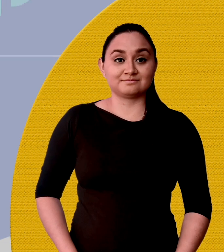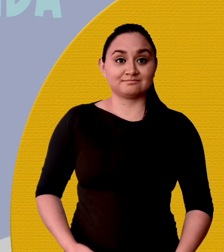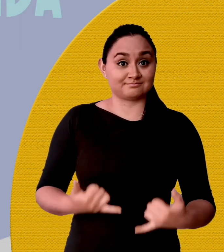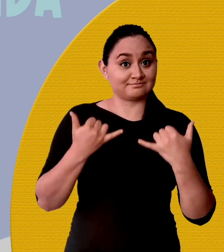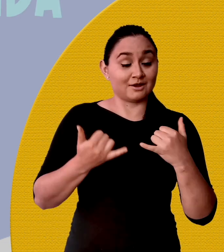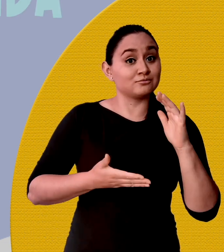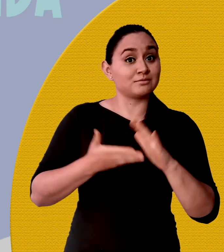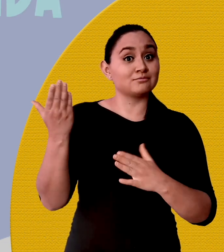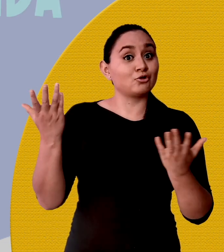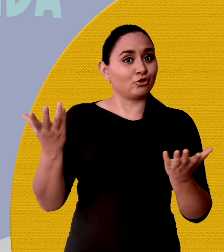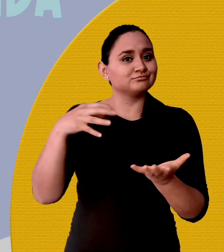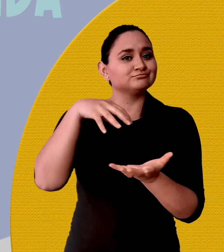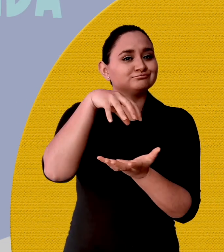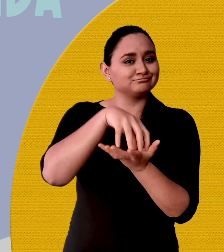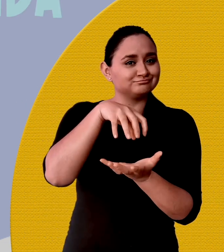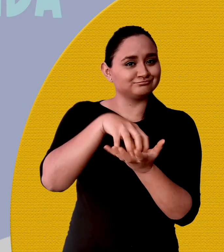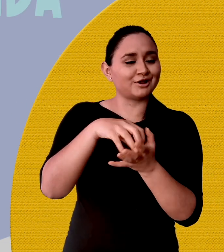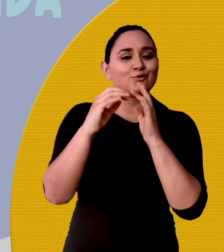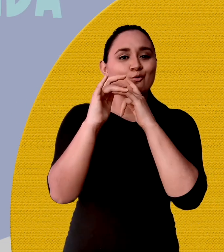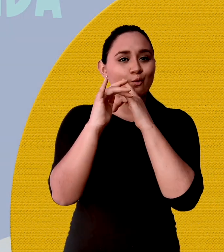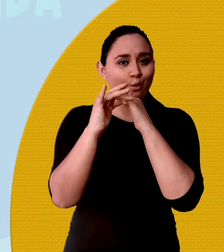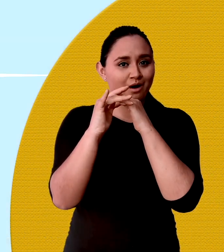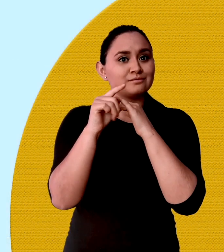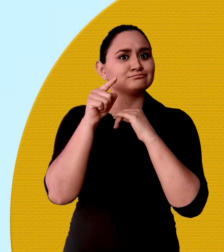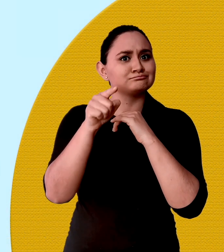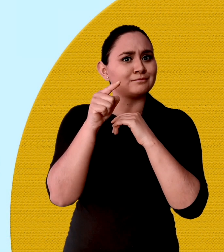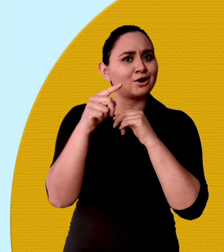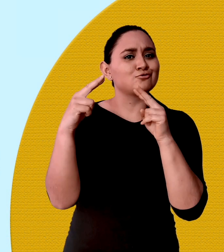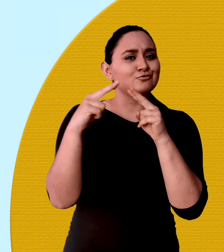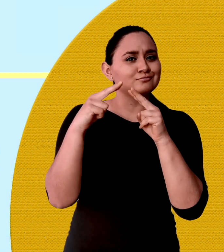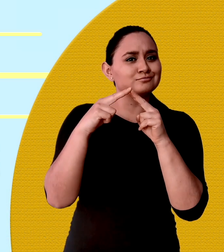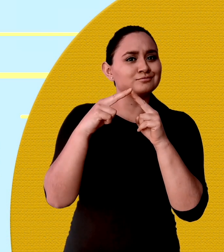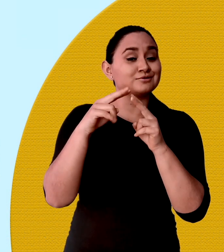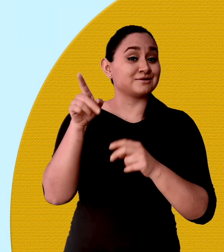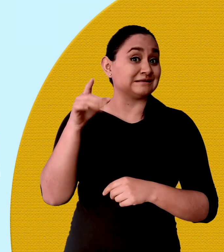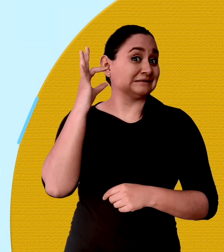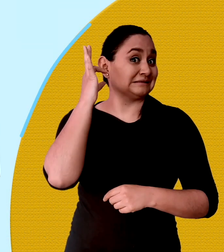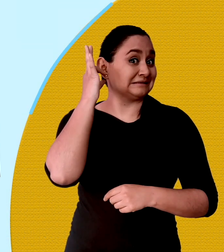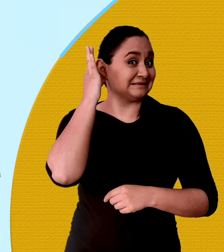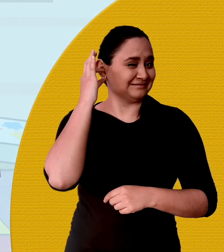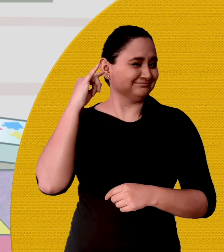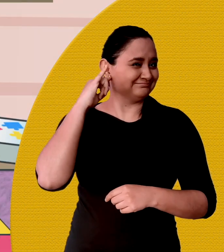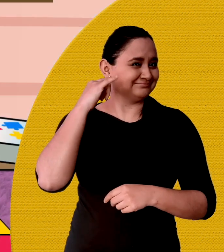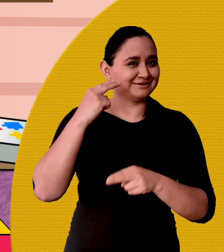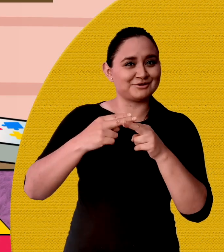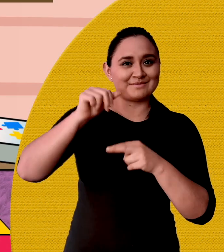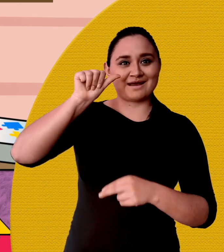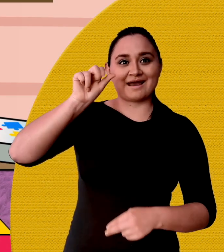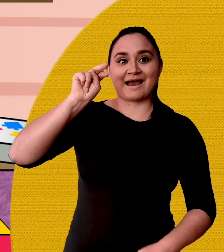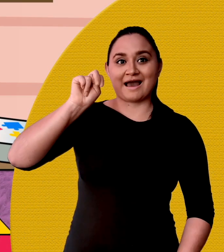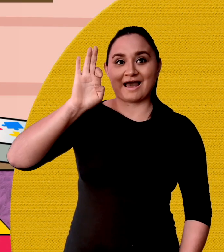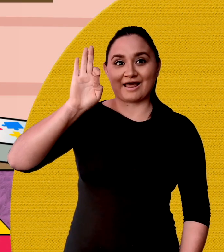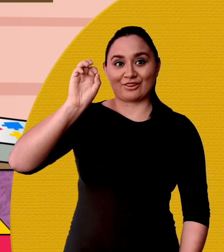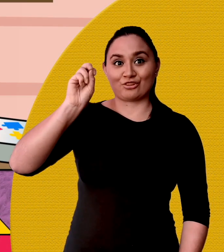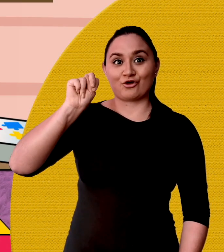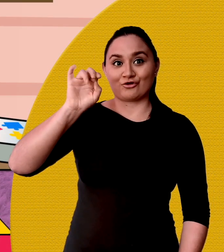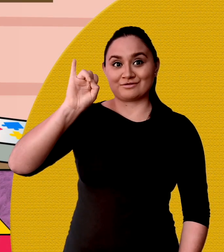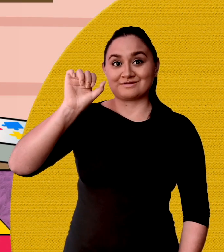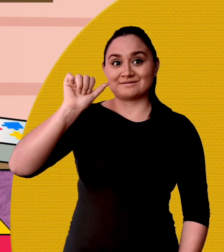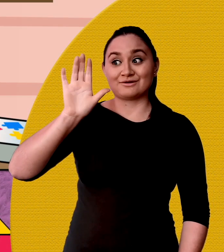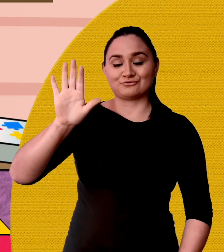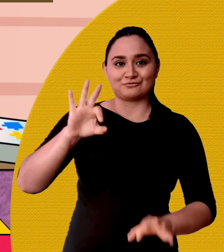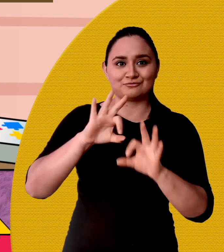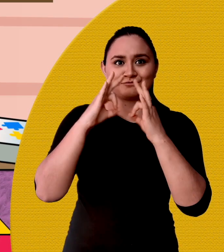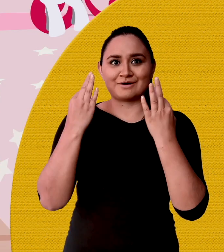Hoy nos vamos a Guaranda, provincia de Bolívar. Vamos a conocer a Antonia y su familia. Ya pude armar el